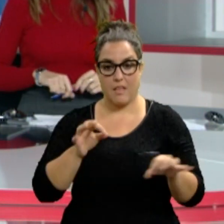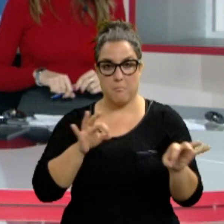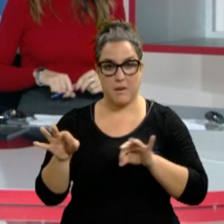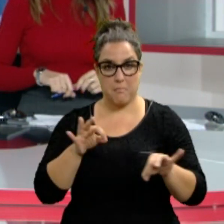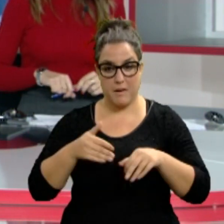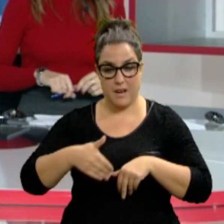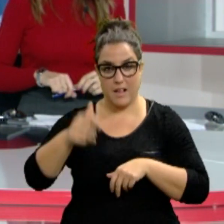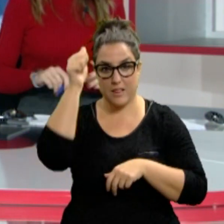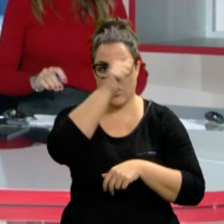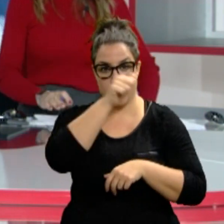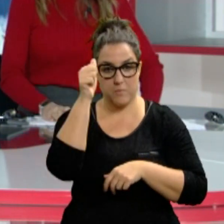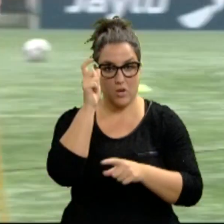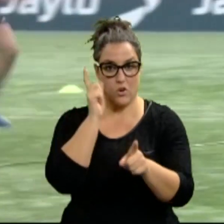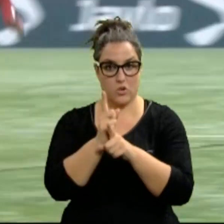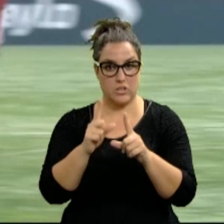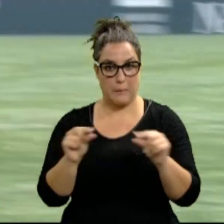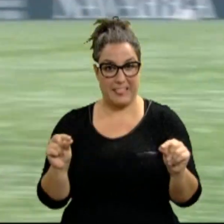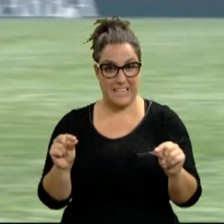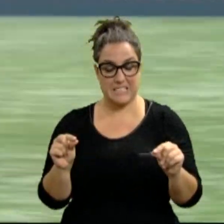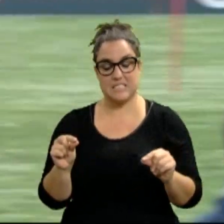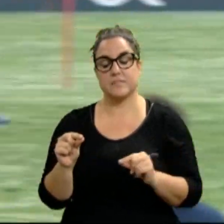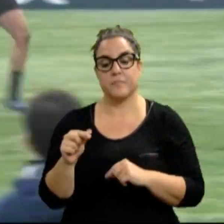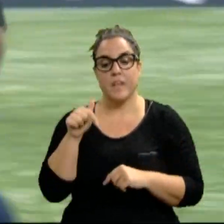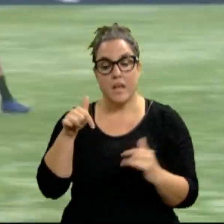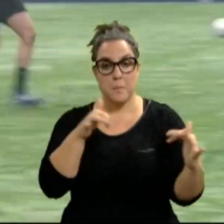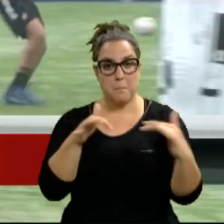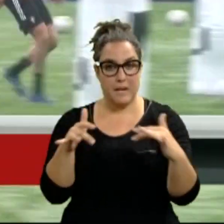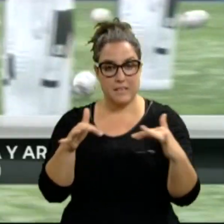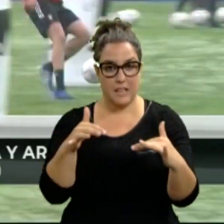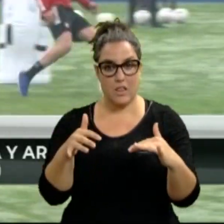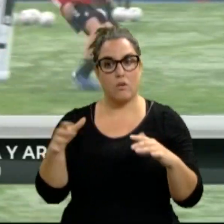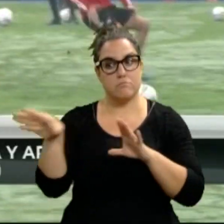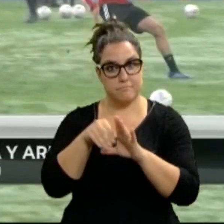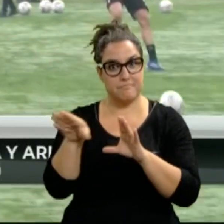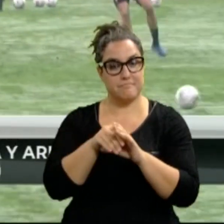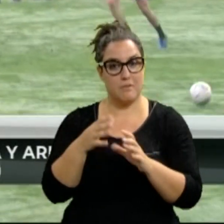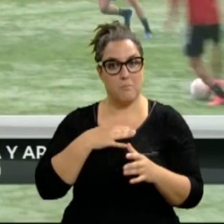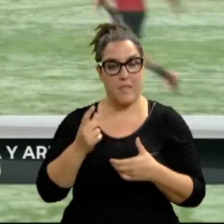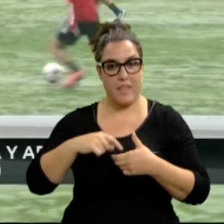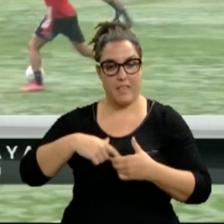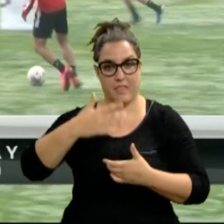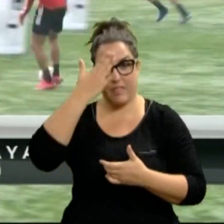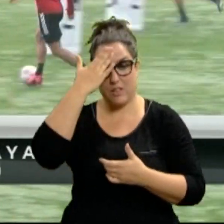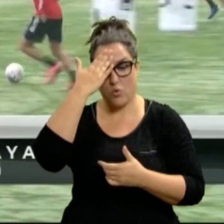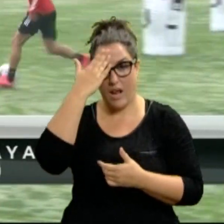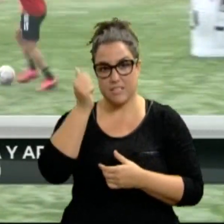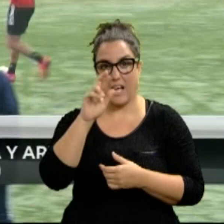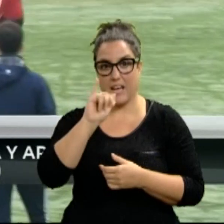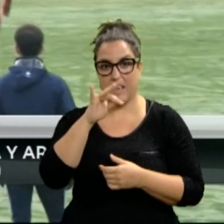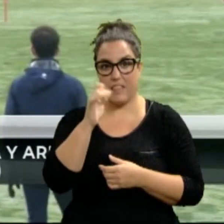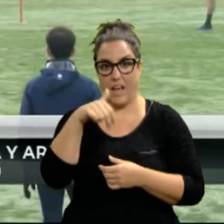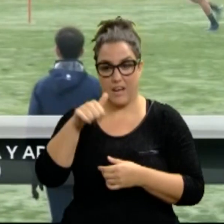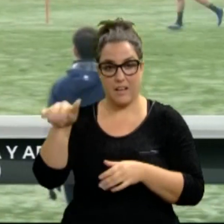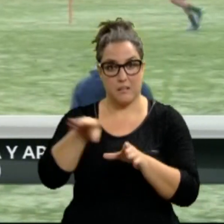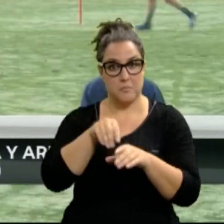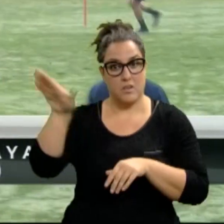el duelo del domingo en el que recibe al Betis. Un partido para el que Arrasate recuperan a sus centrales titulares. Aridane, que ya fue convocado para el Camp Nou,